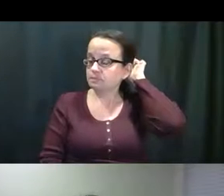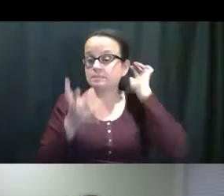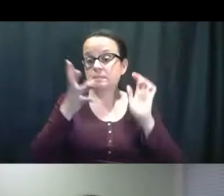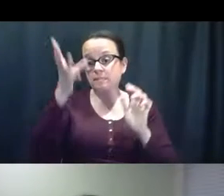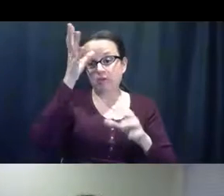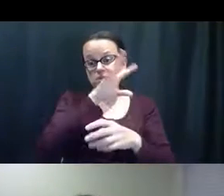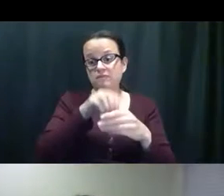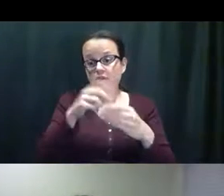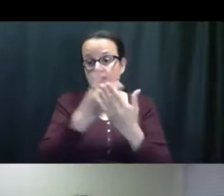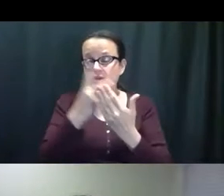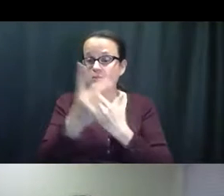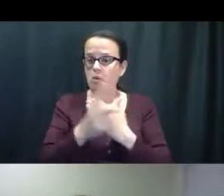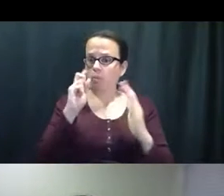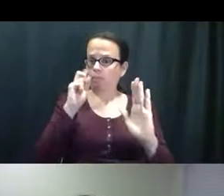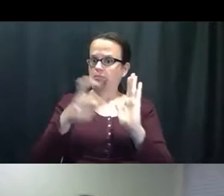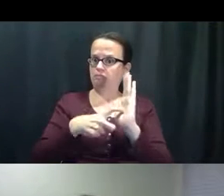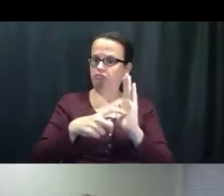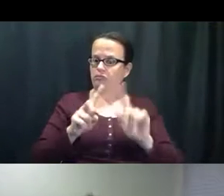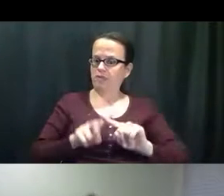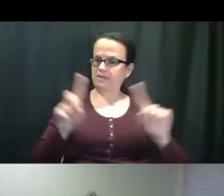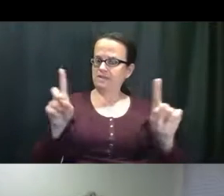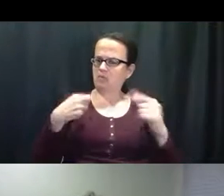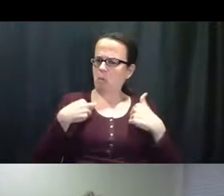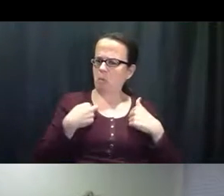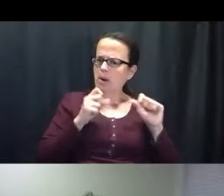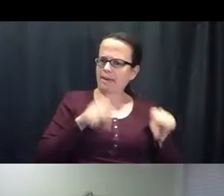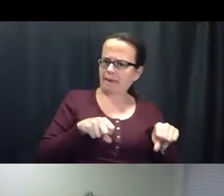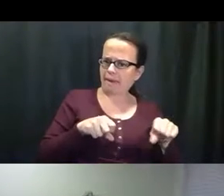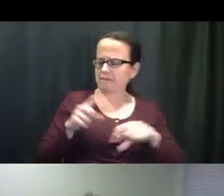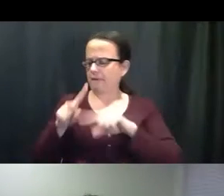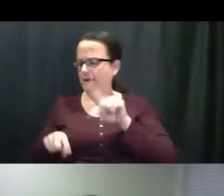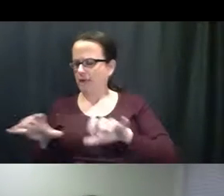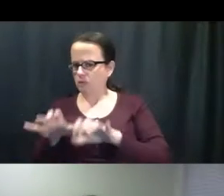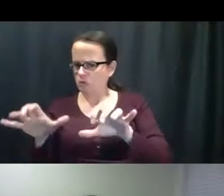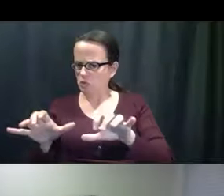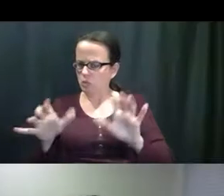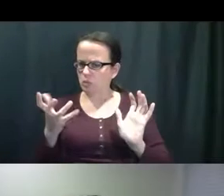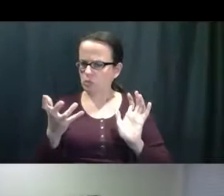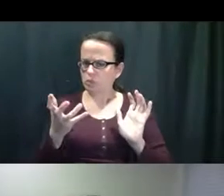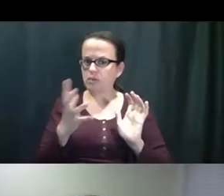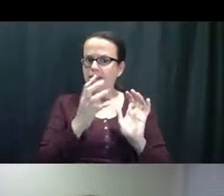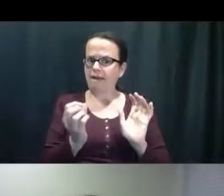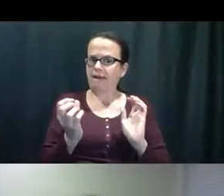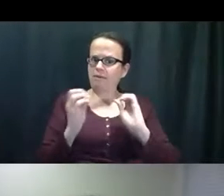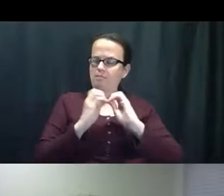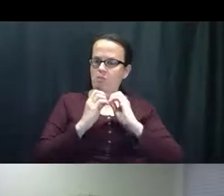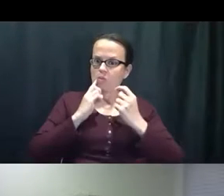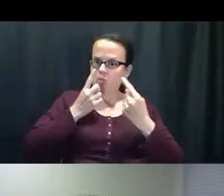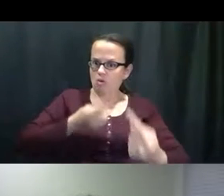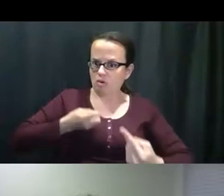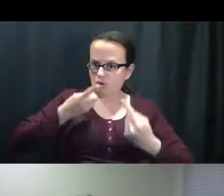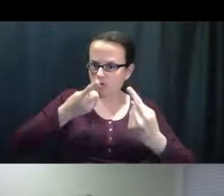los padres en los programas también aprendieron a reconocer la diferencia entre que pueden y que no pueden hacer